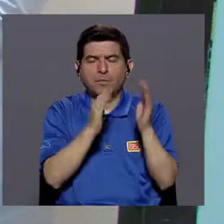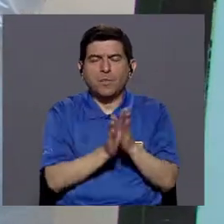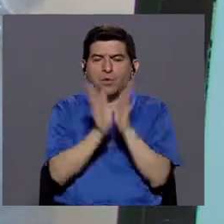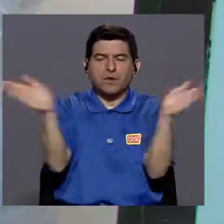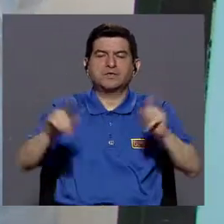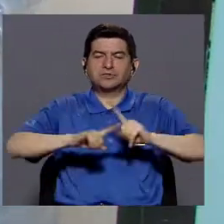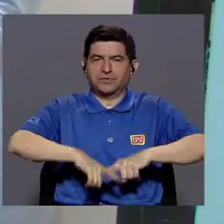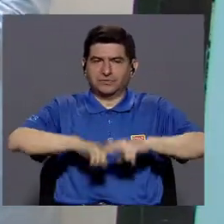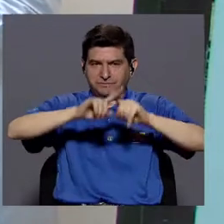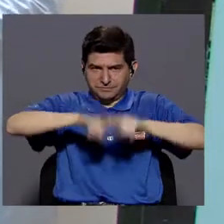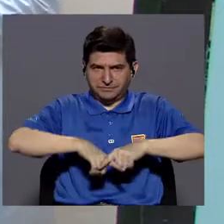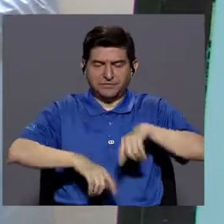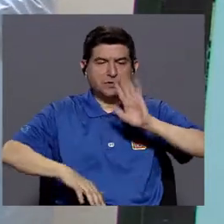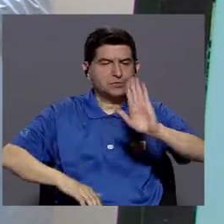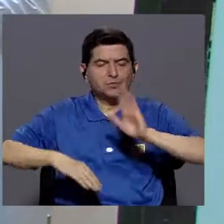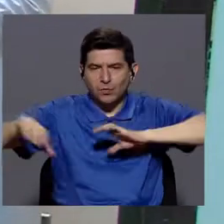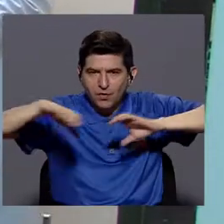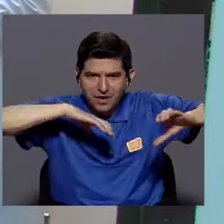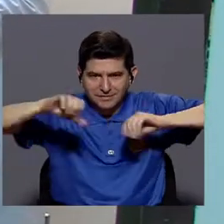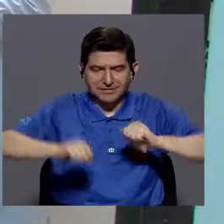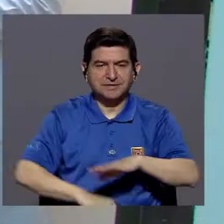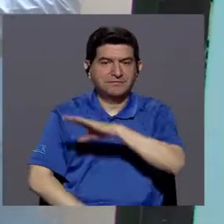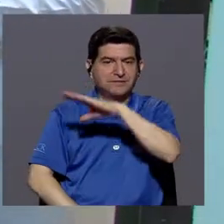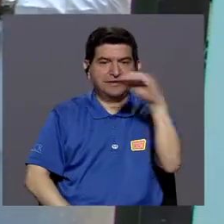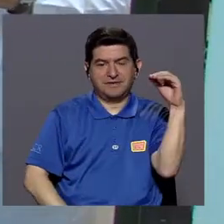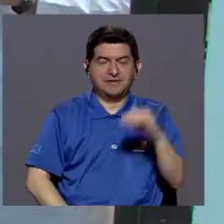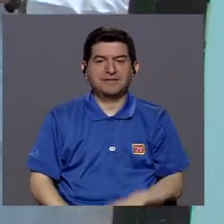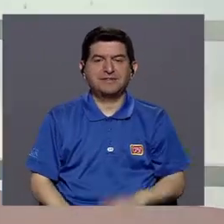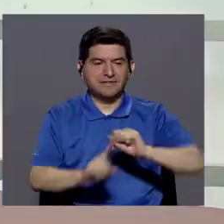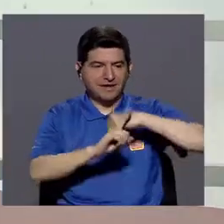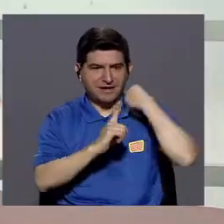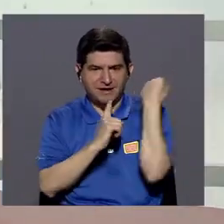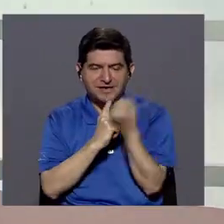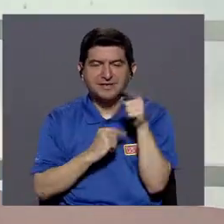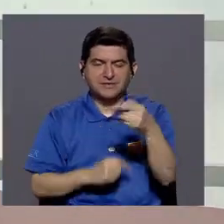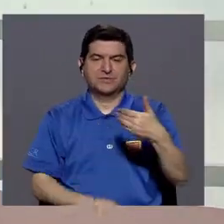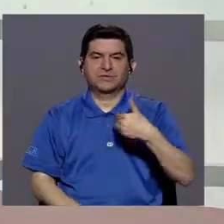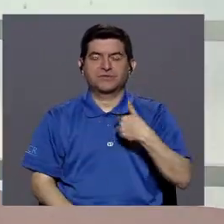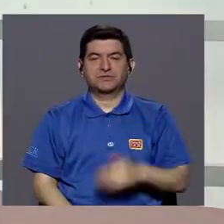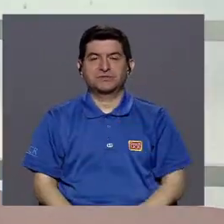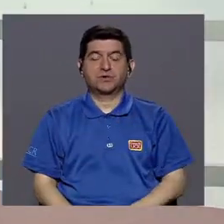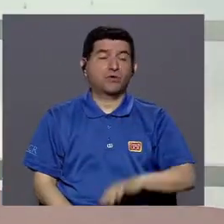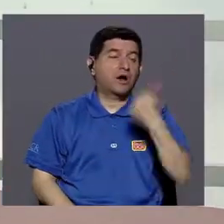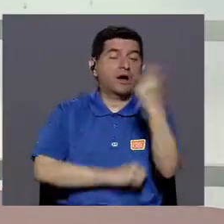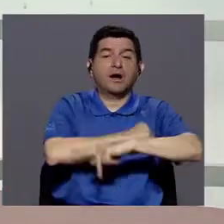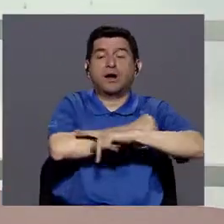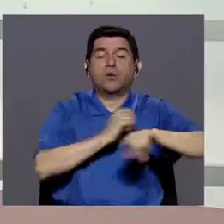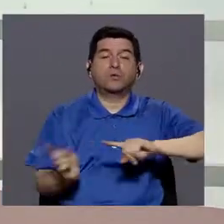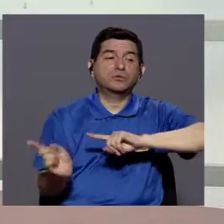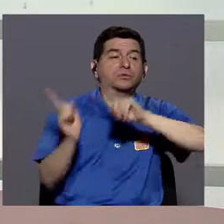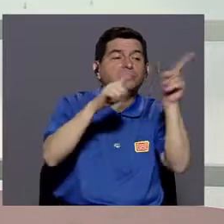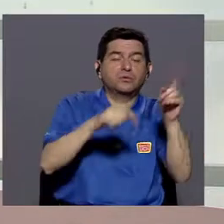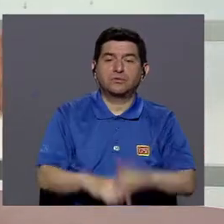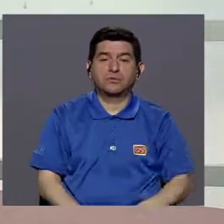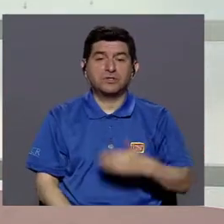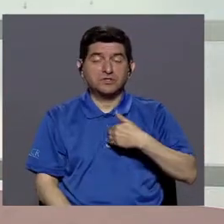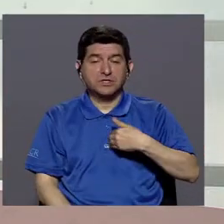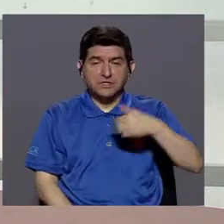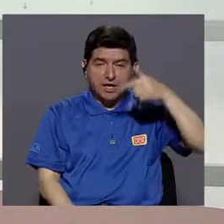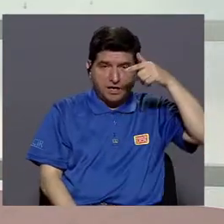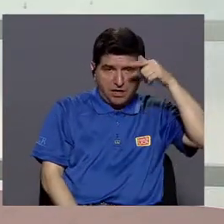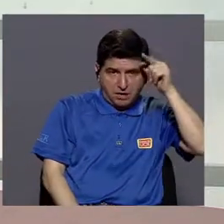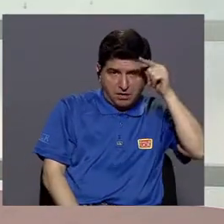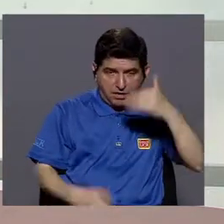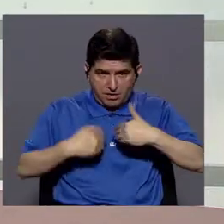monitoreado. Población general, bueno, dependiendo de su actividad y de las condiciones en las que esté, si viaja a otro